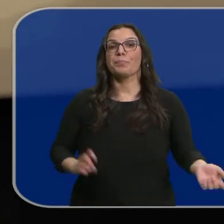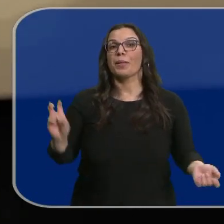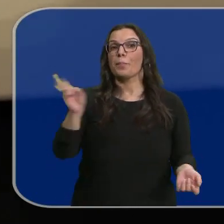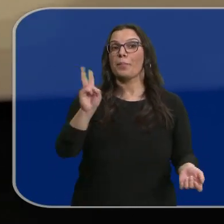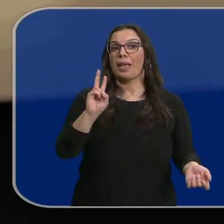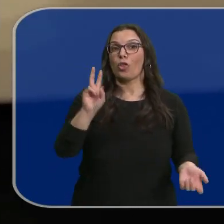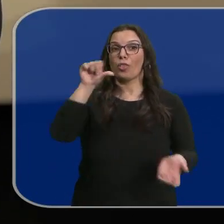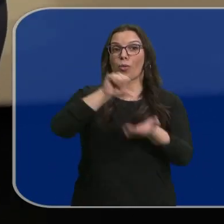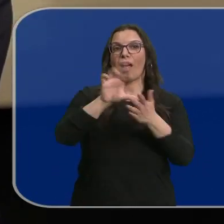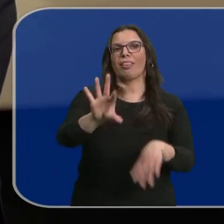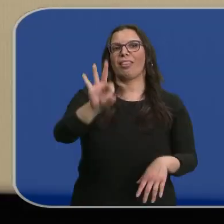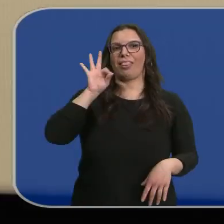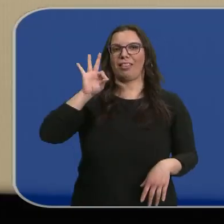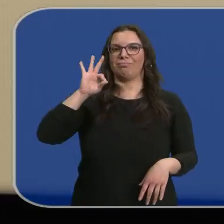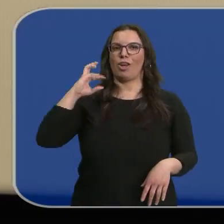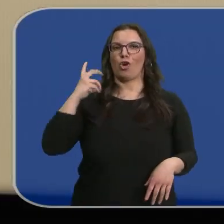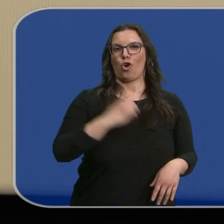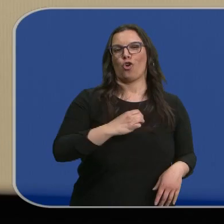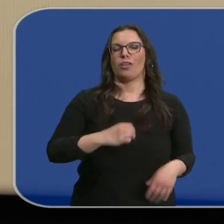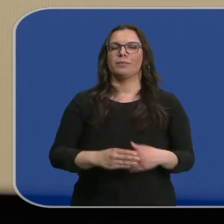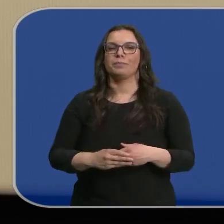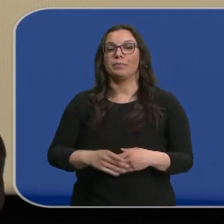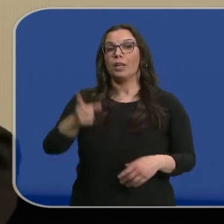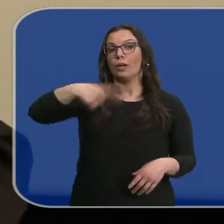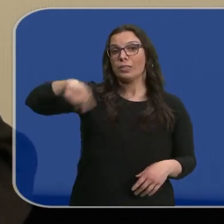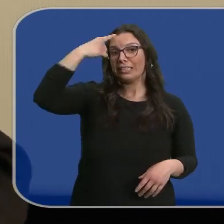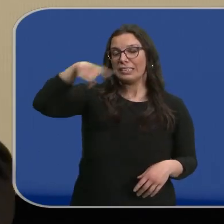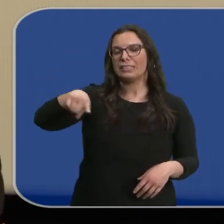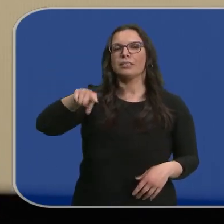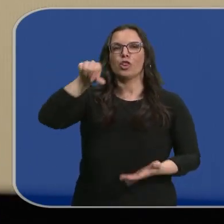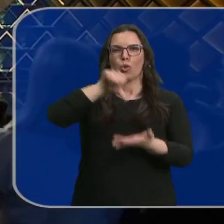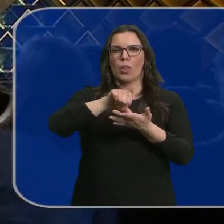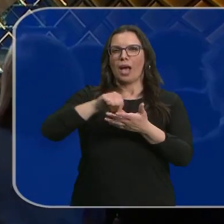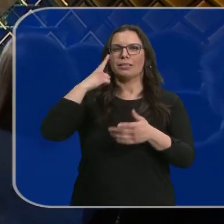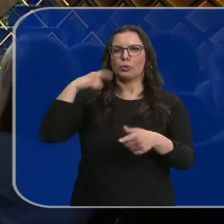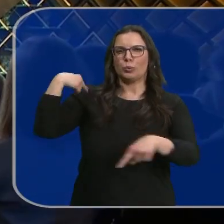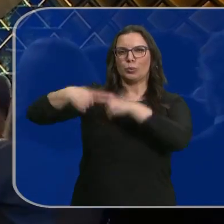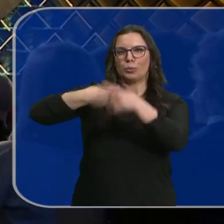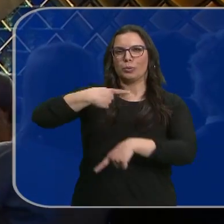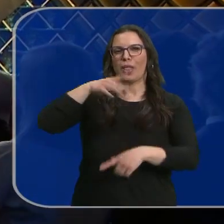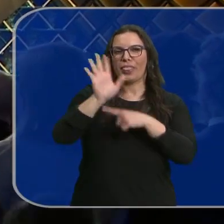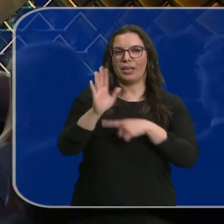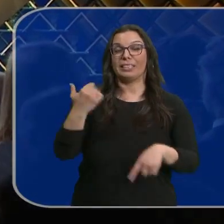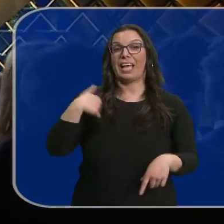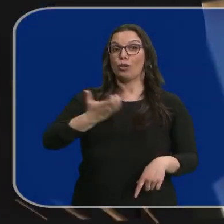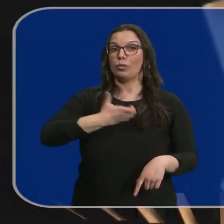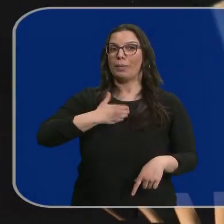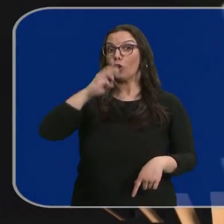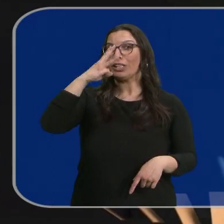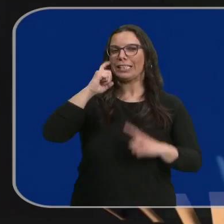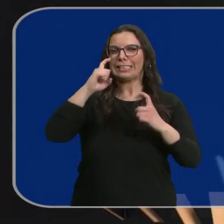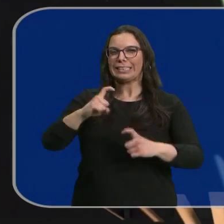Valladolid se lleva a los Goya. Es una ciudad, como todos sabéis, muy de cine. El ayuntamiento llevaba tres años